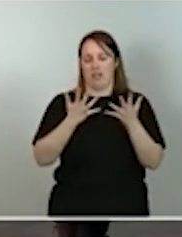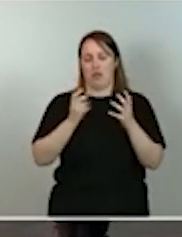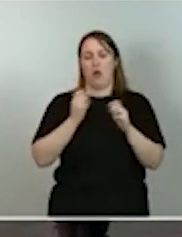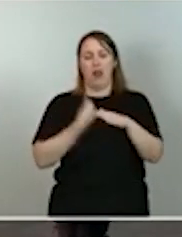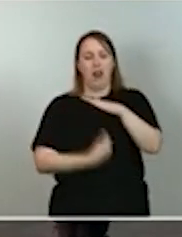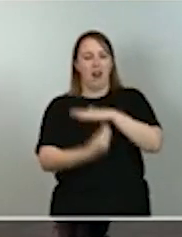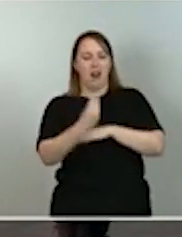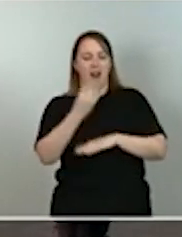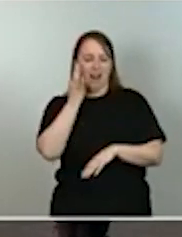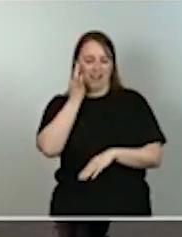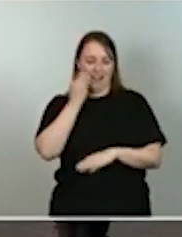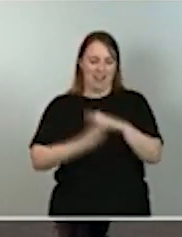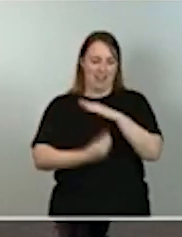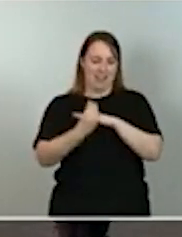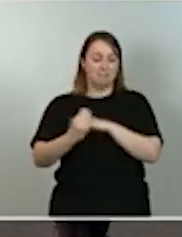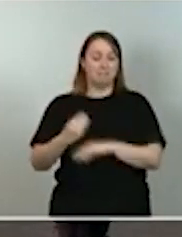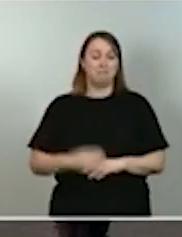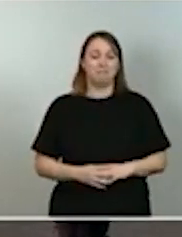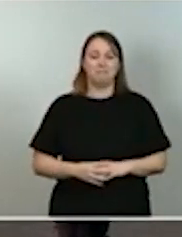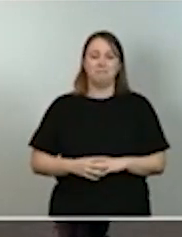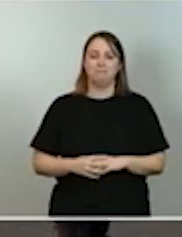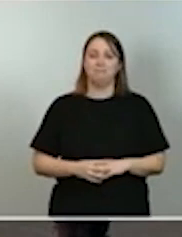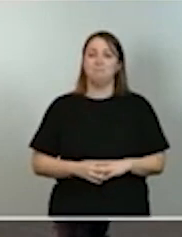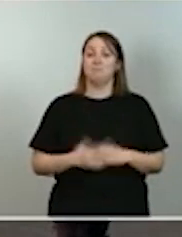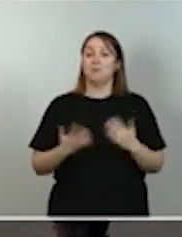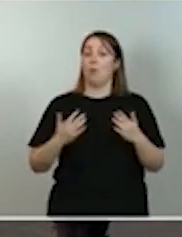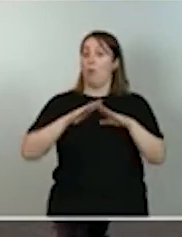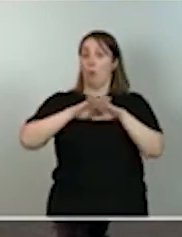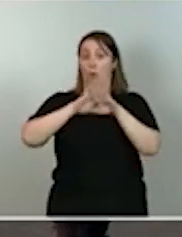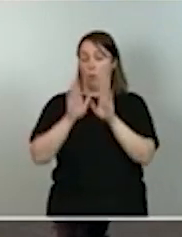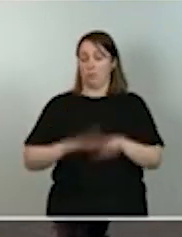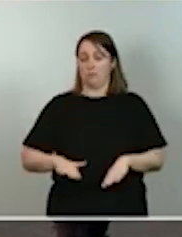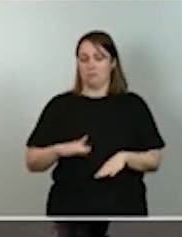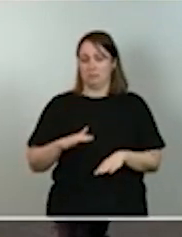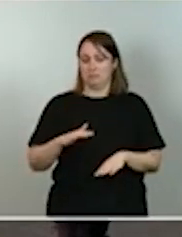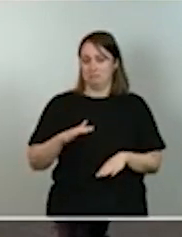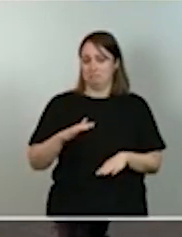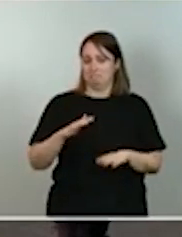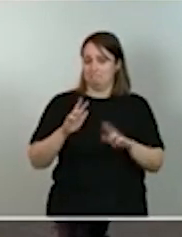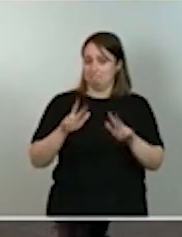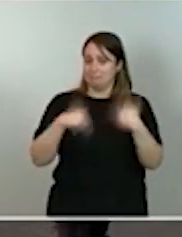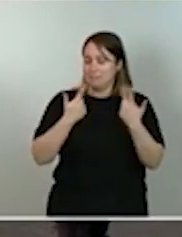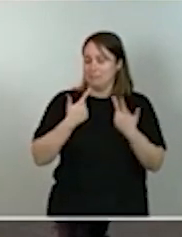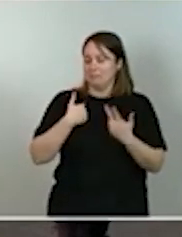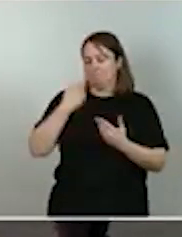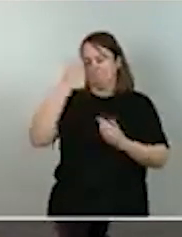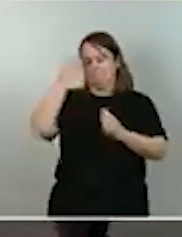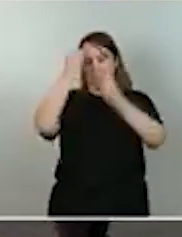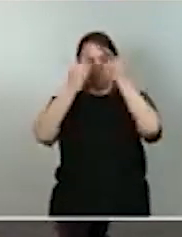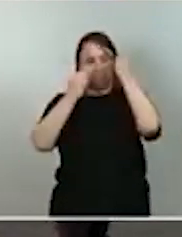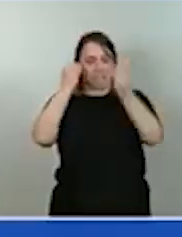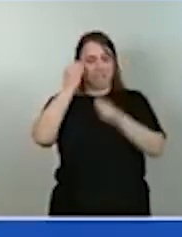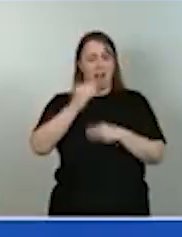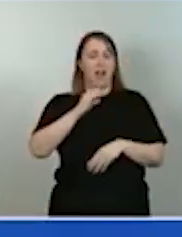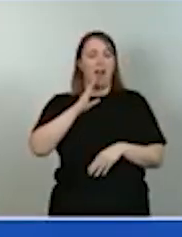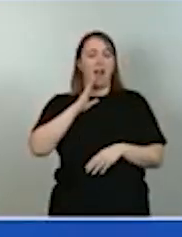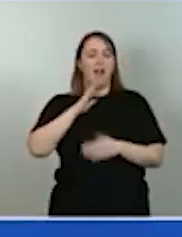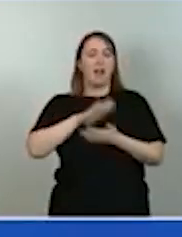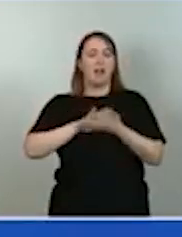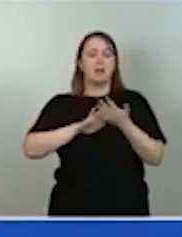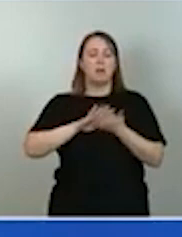Por último, permítanme una reflexión en la línea de lo que señalaba la vicepresidenta primera